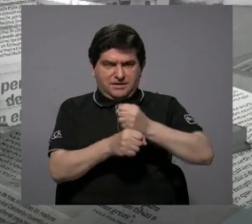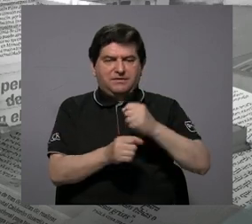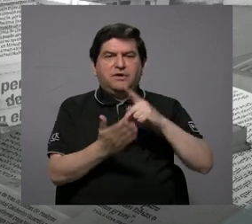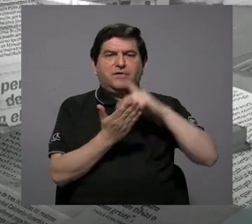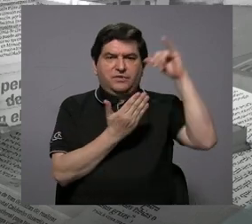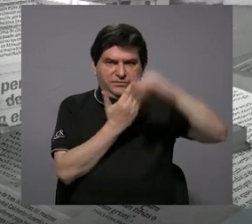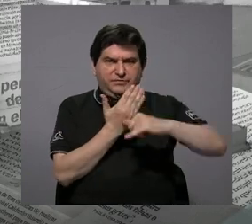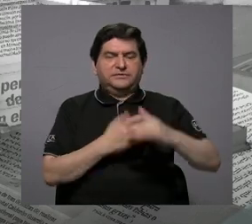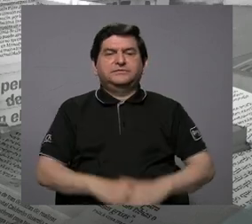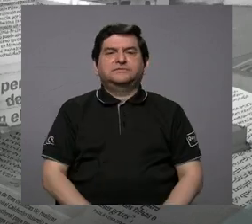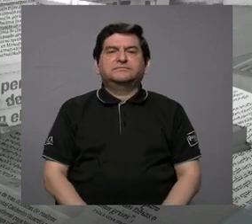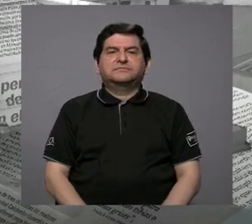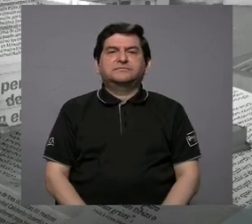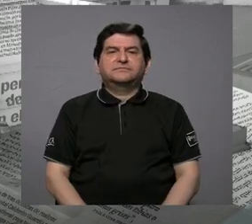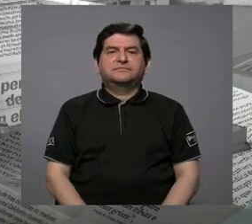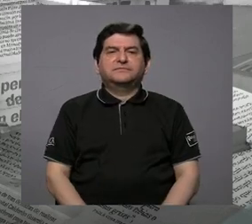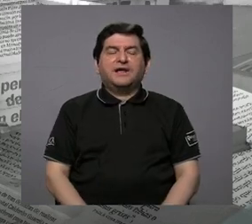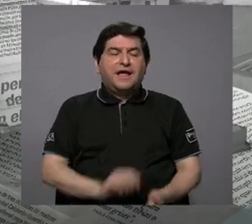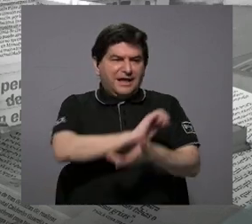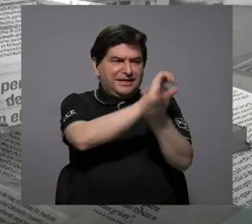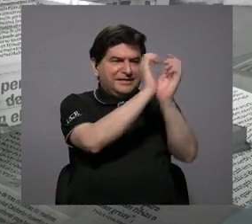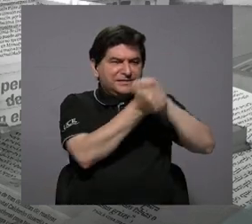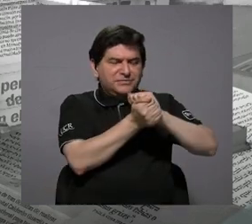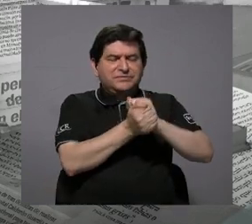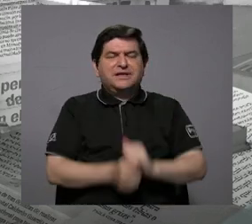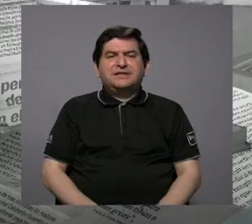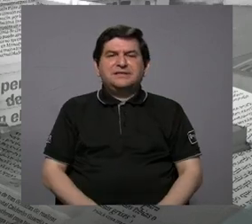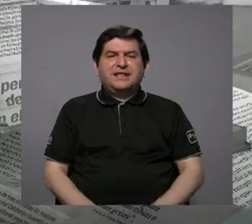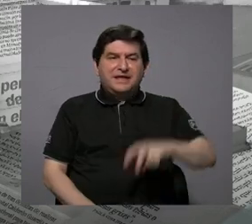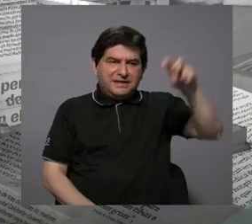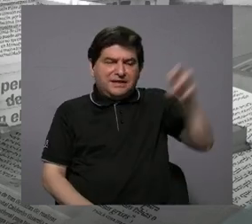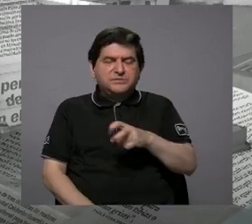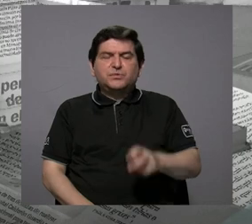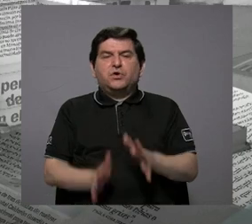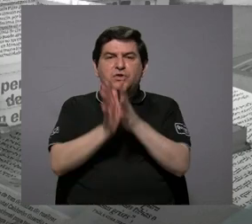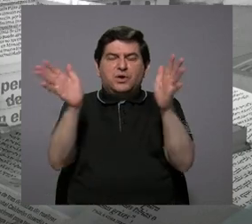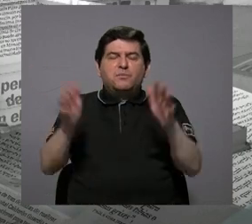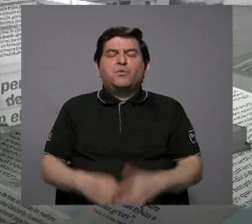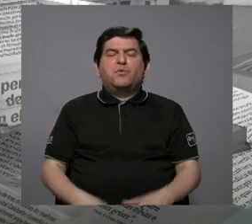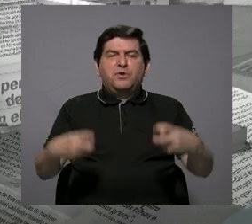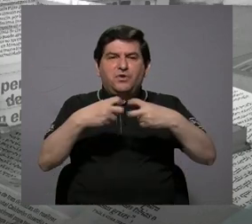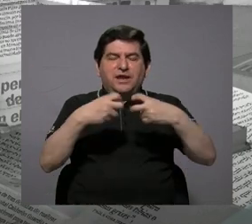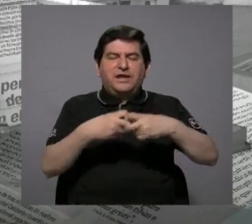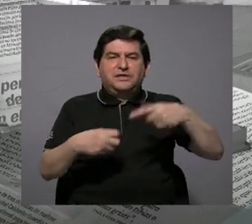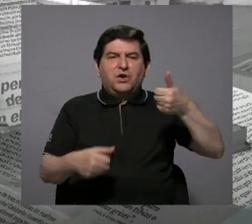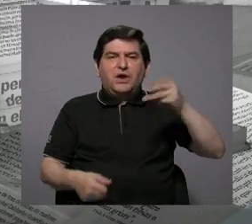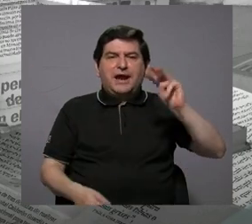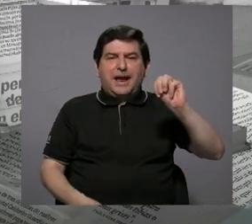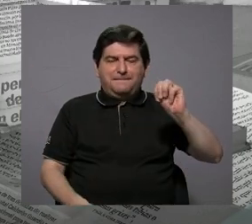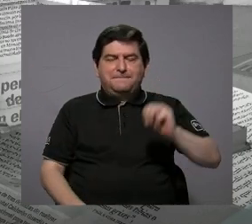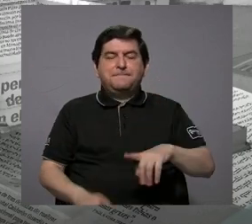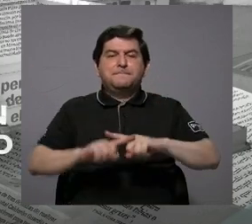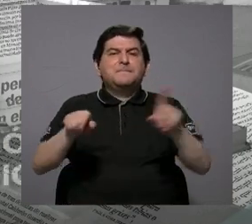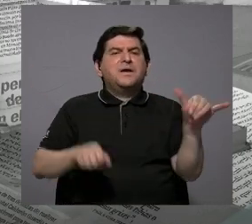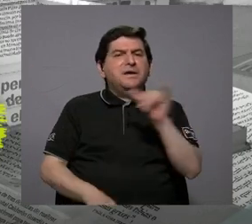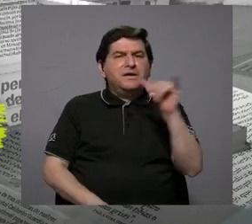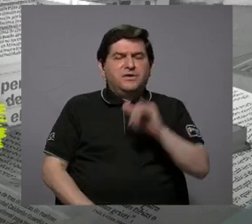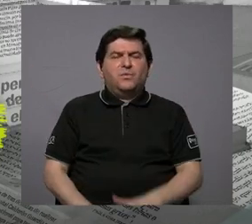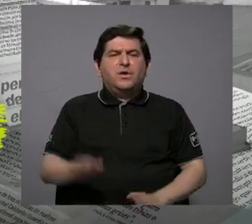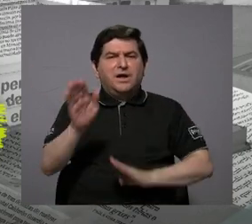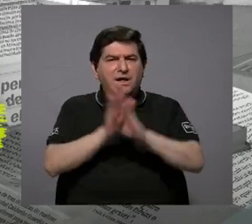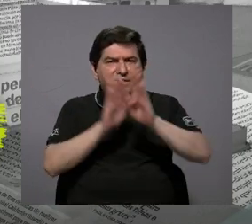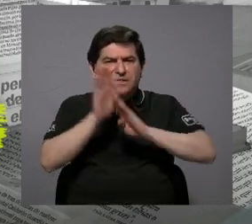proyectos, que es la transición del transporte público eléctrico en la gran área metropolitana, pero también están